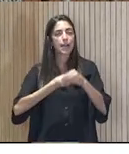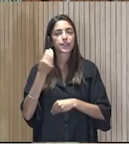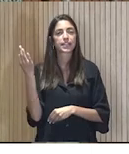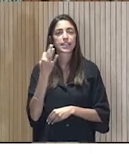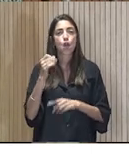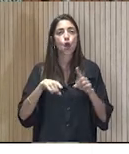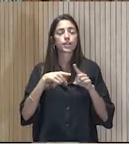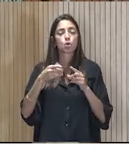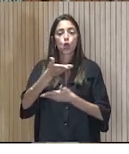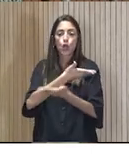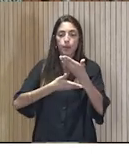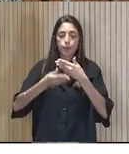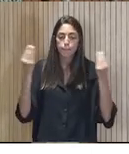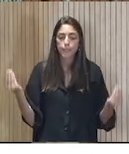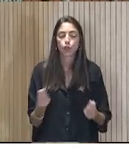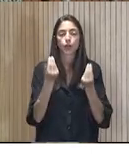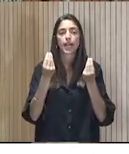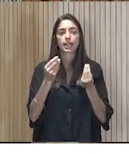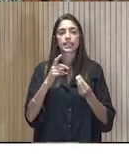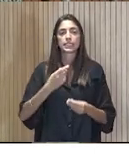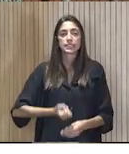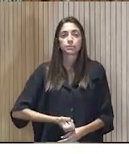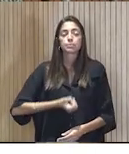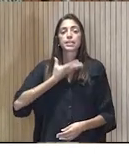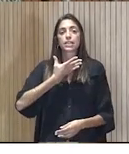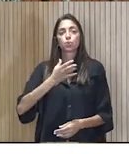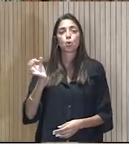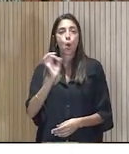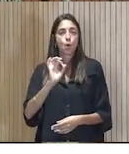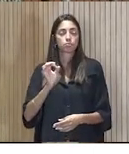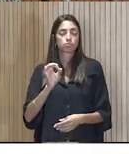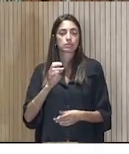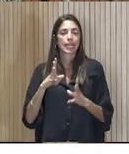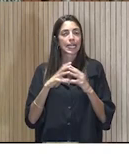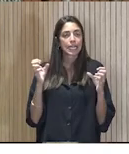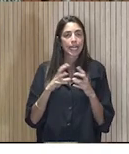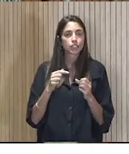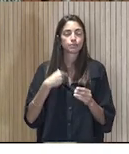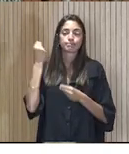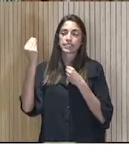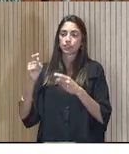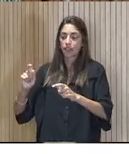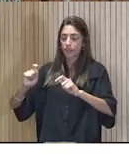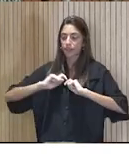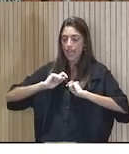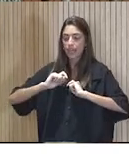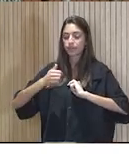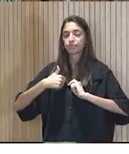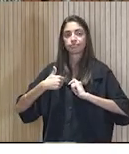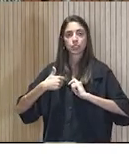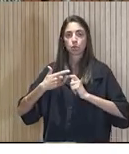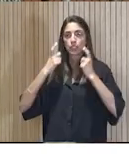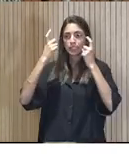colaboración, ese espíritu y esa cultura en las compañías? Pues yo creo que darnos, en la medida que podamos, pero darnos a los demás.